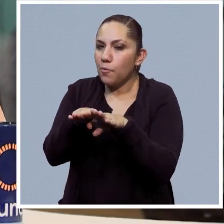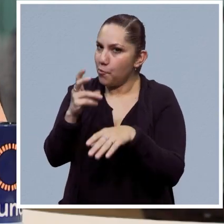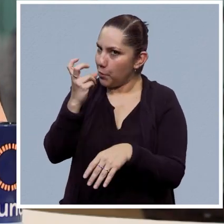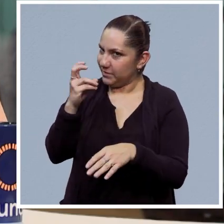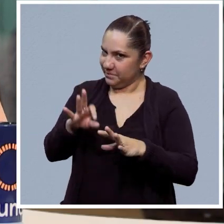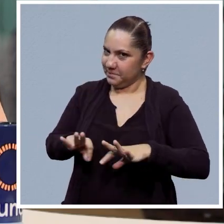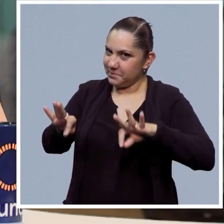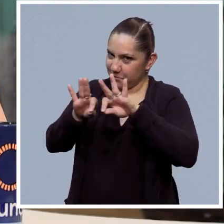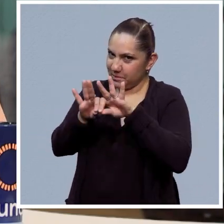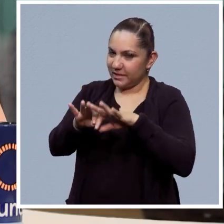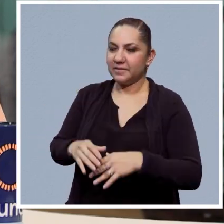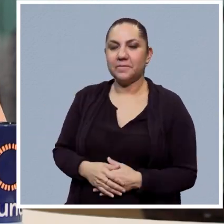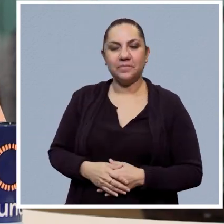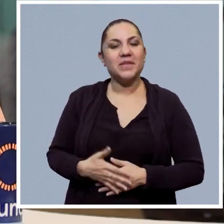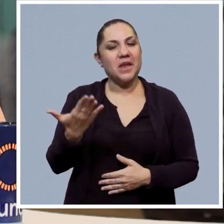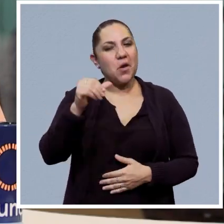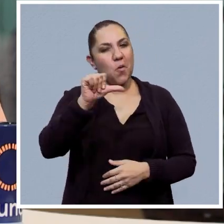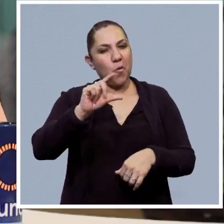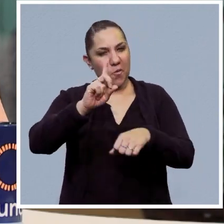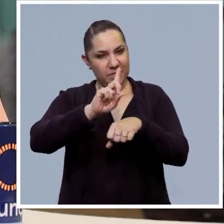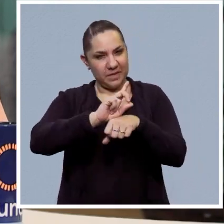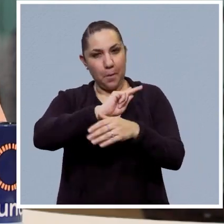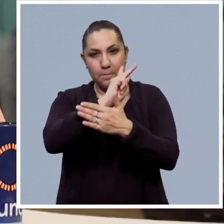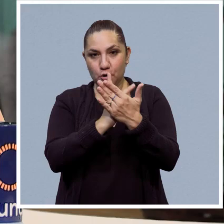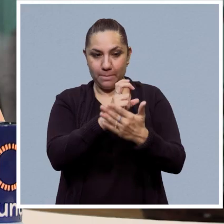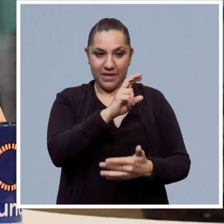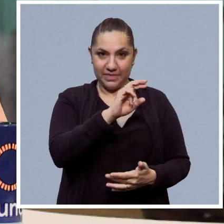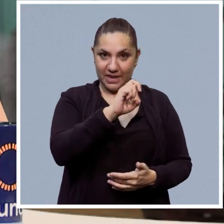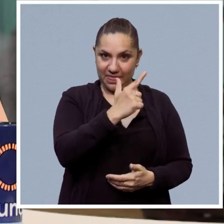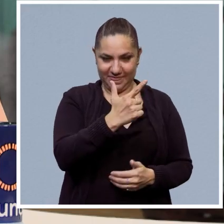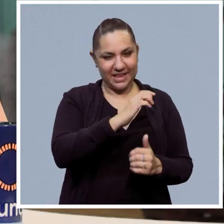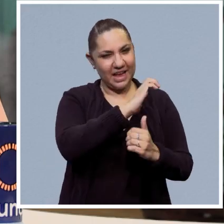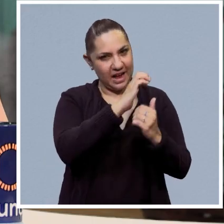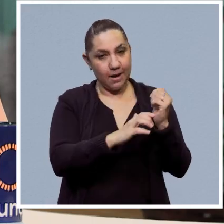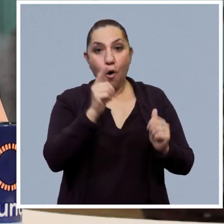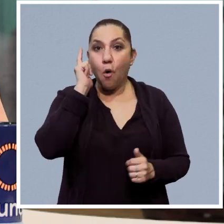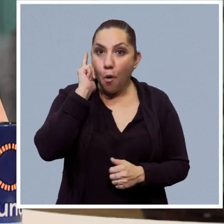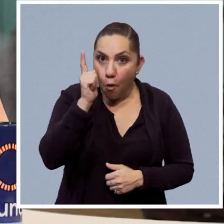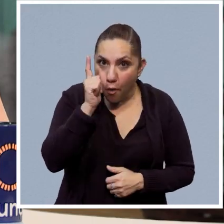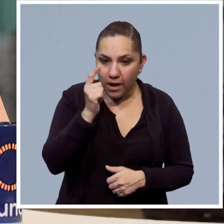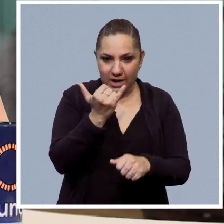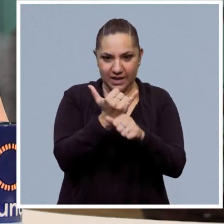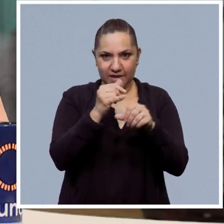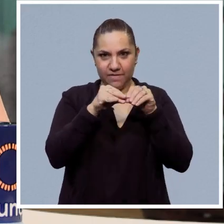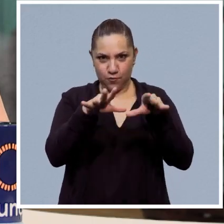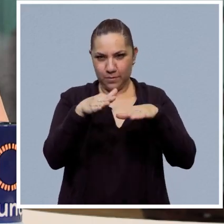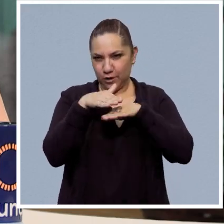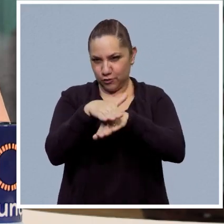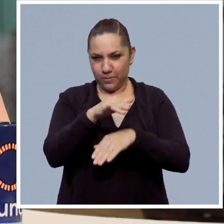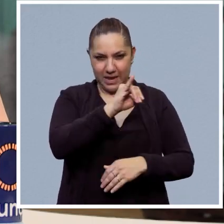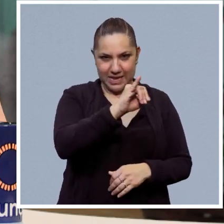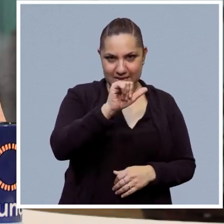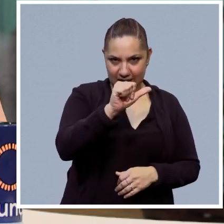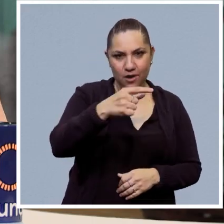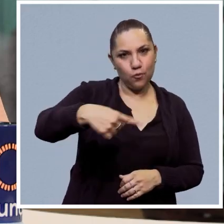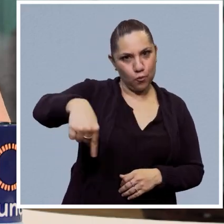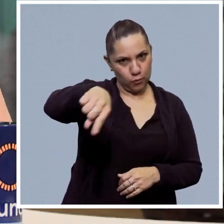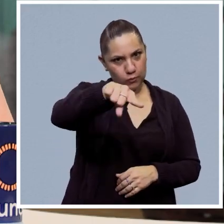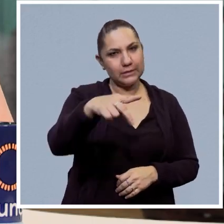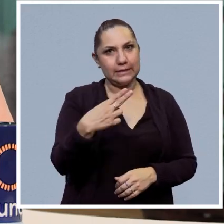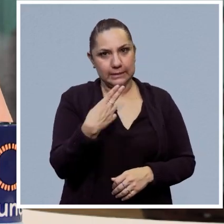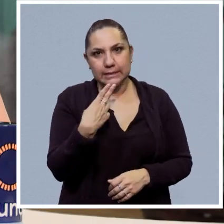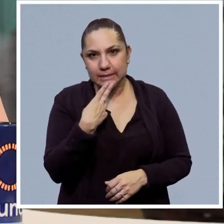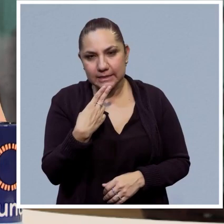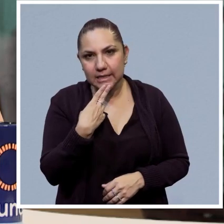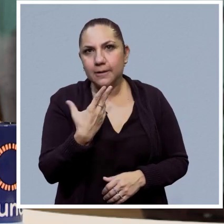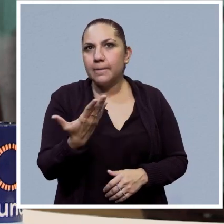Es así como llegamos al final de esta emisión de Entrending. Esperamos que toda la información que hoy les hemos compartido sobre la inteligencia artificial les sea de